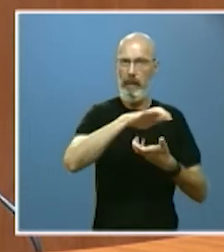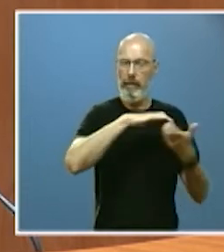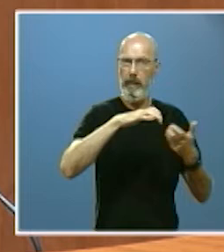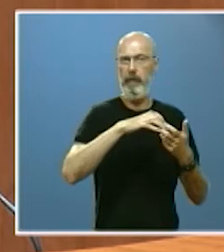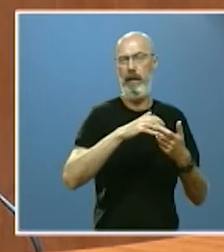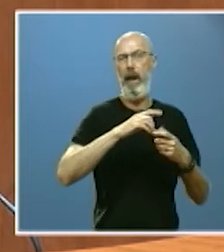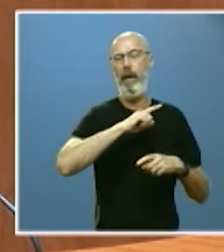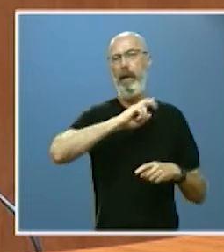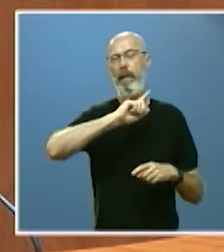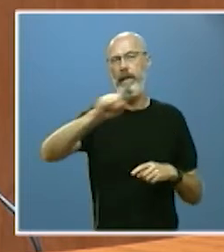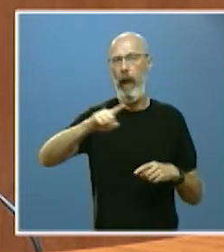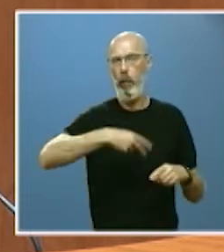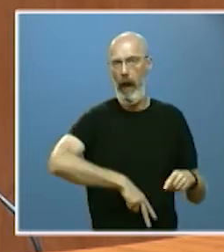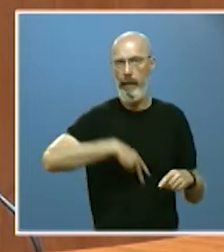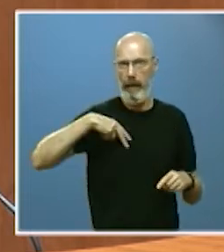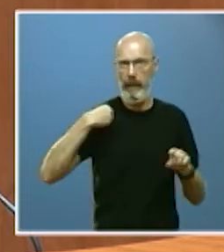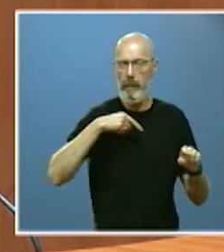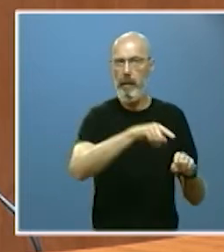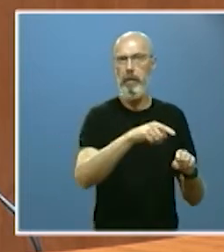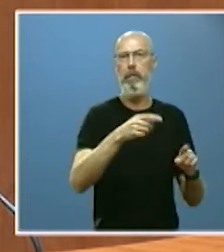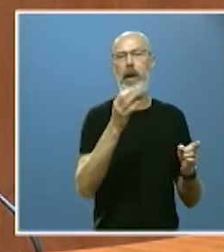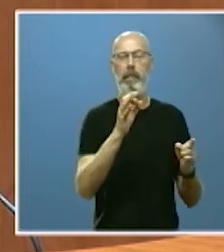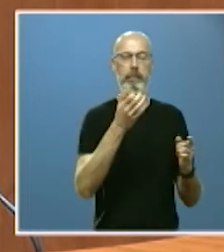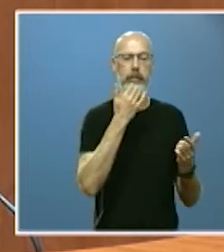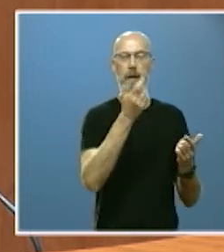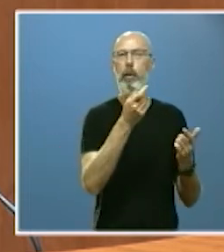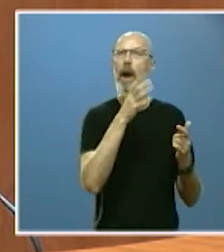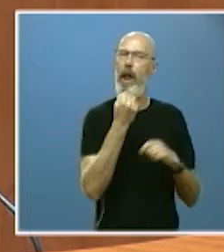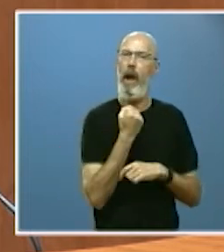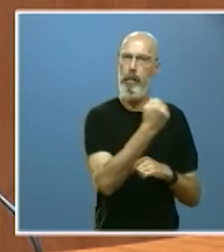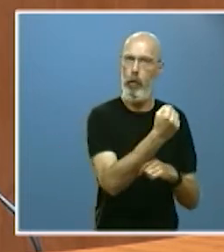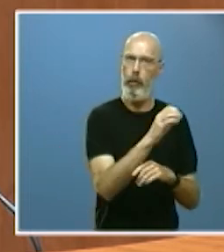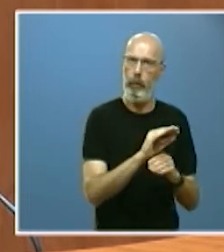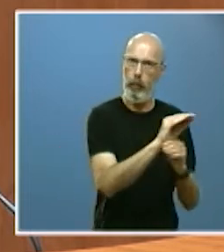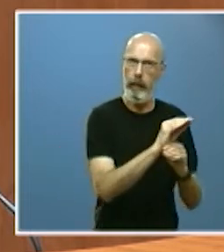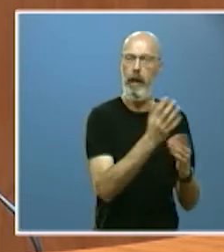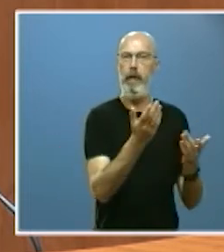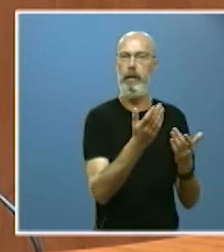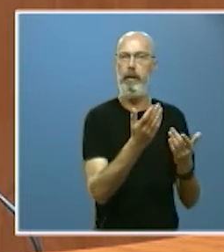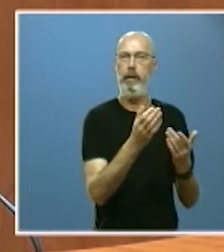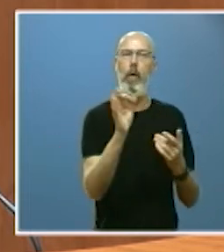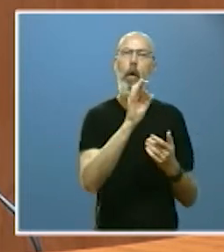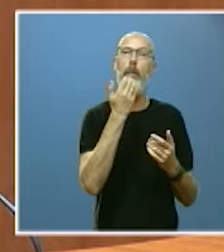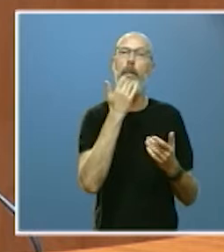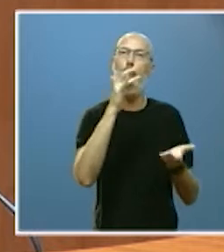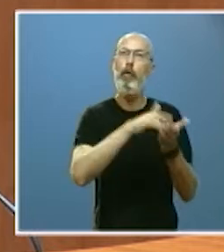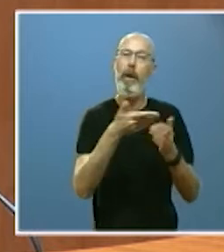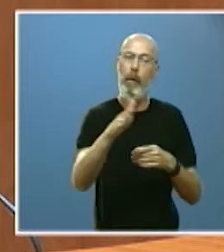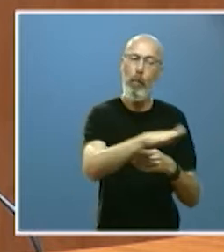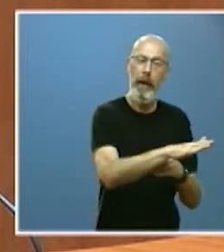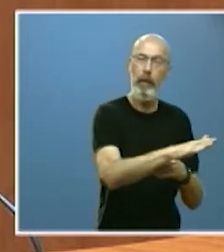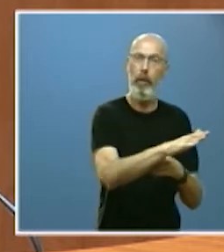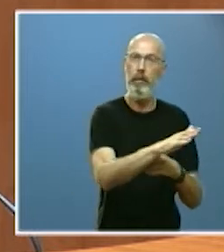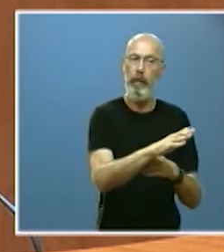la investigación exhumación e identificación de sus víctimas para lo que por primera vez hemos convocado ya